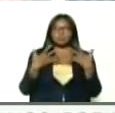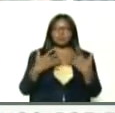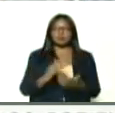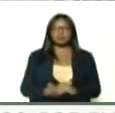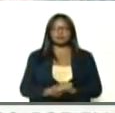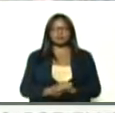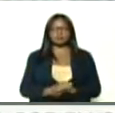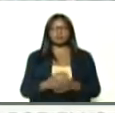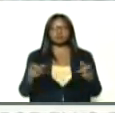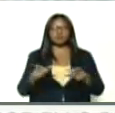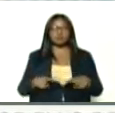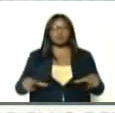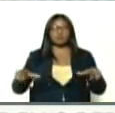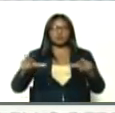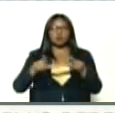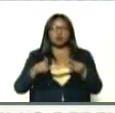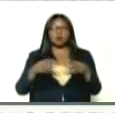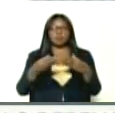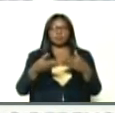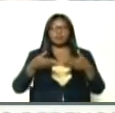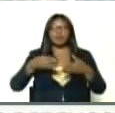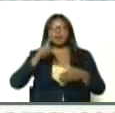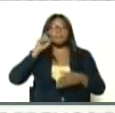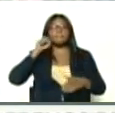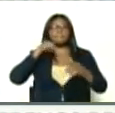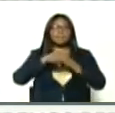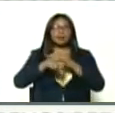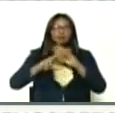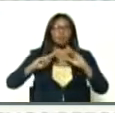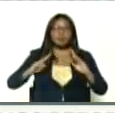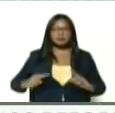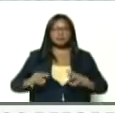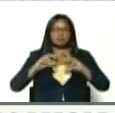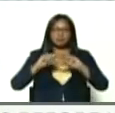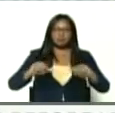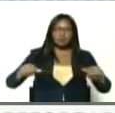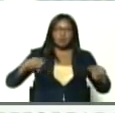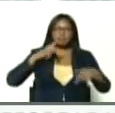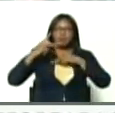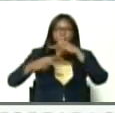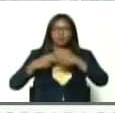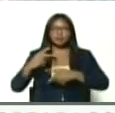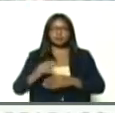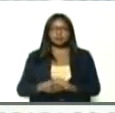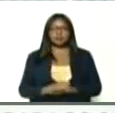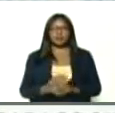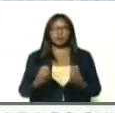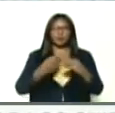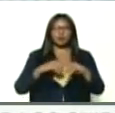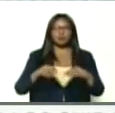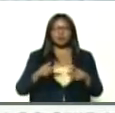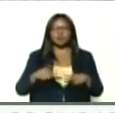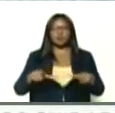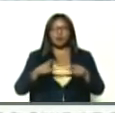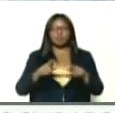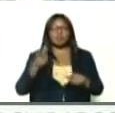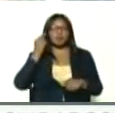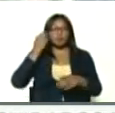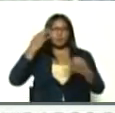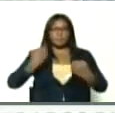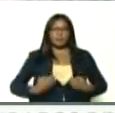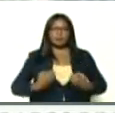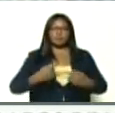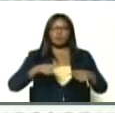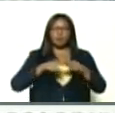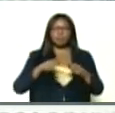estamos en una sala, de parto humanizado, territorializando, la política, lo concreto, del feminismo, lo concreto, del